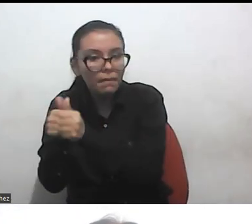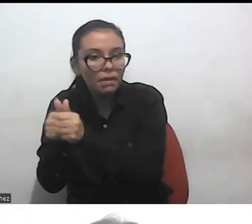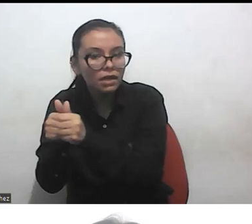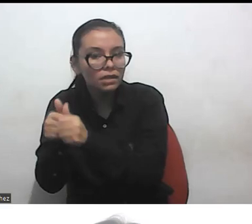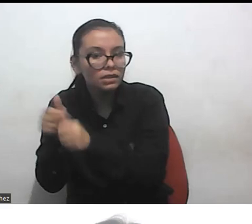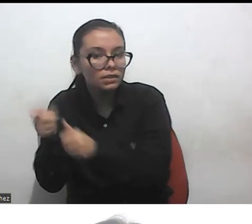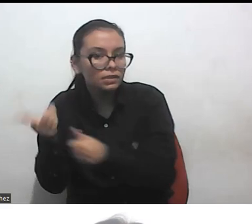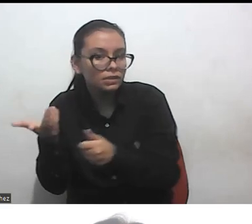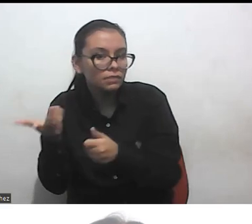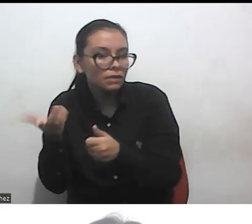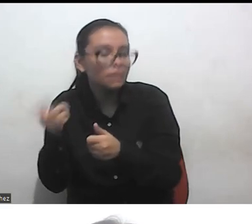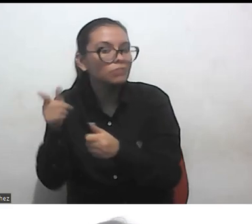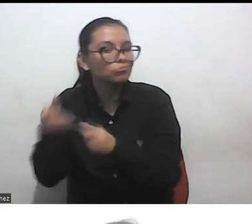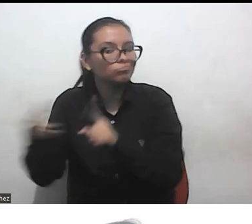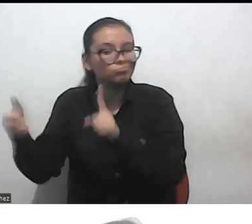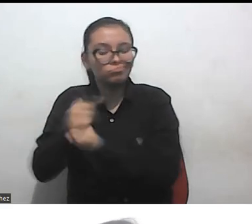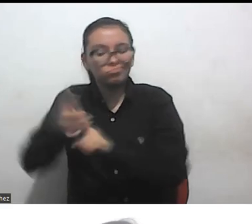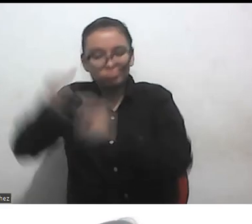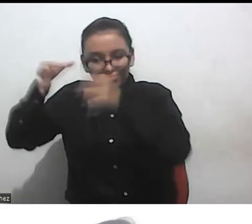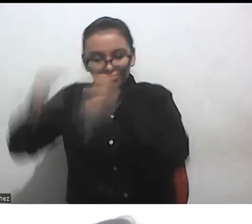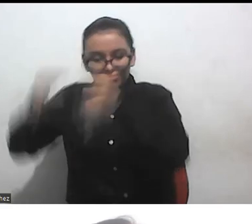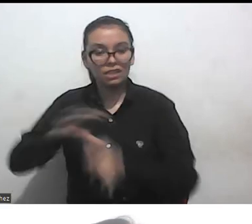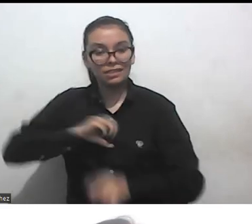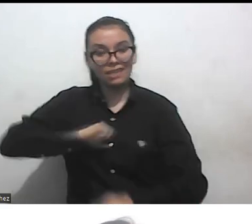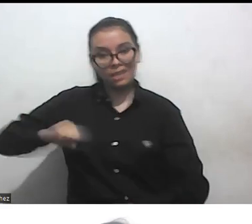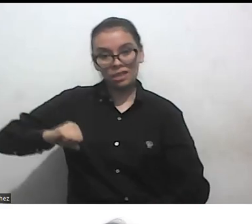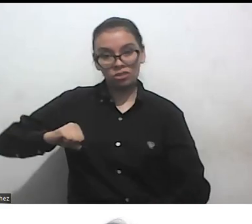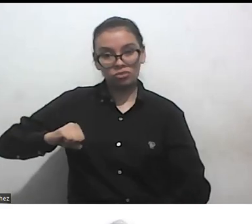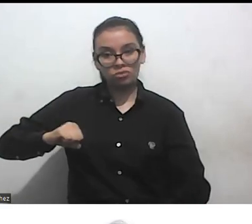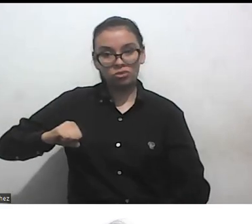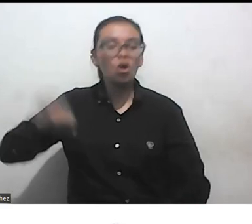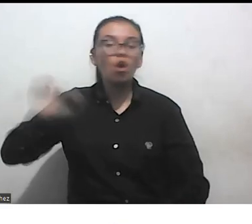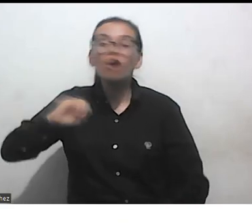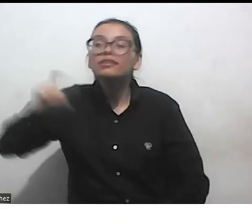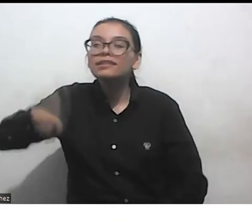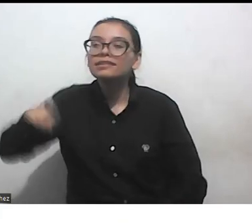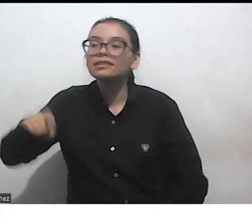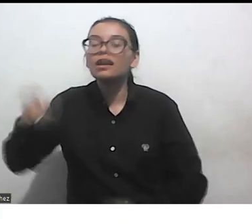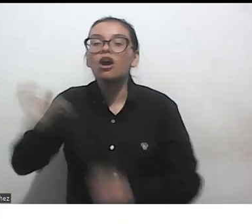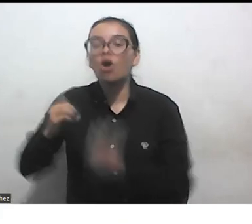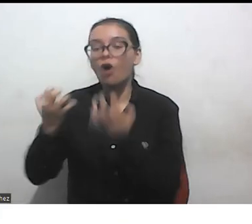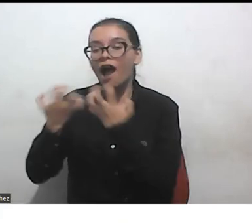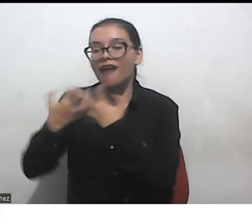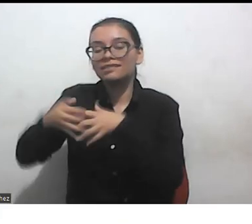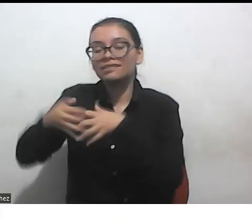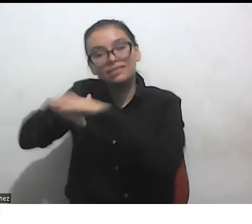la garantía de un derecho, o ciertas cosas que necesitan, o acceso a educación, o lo que sea.